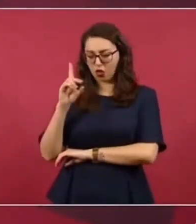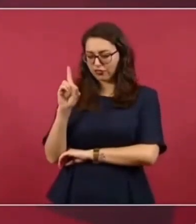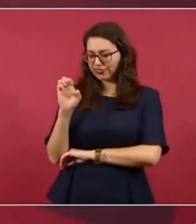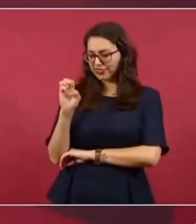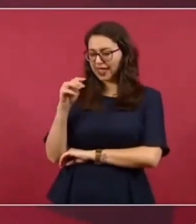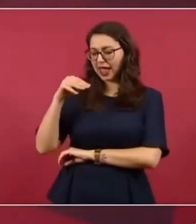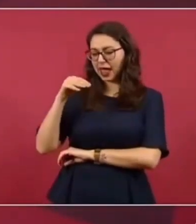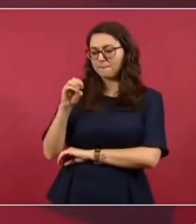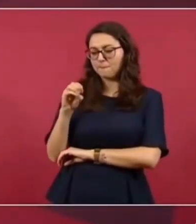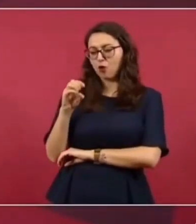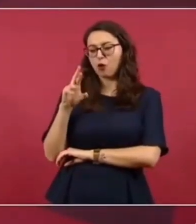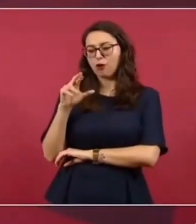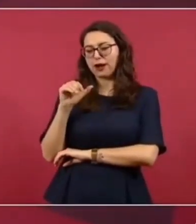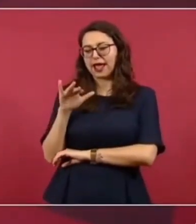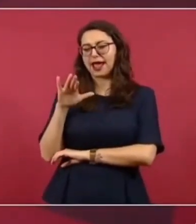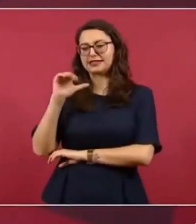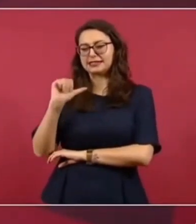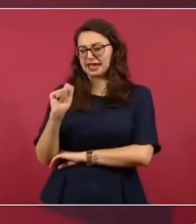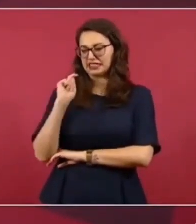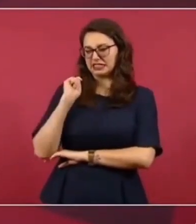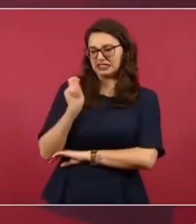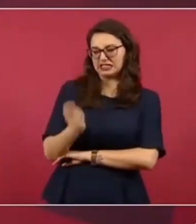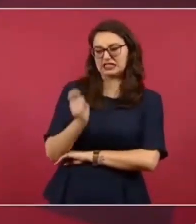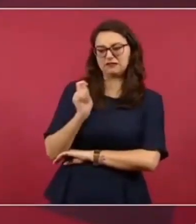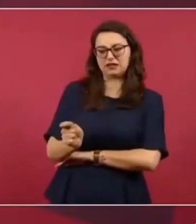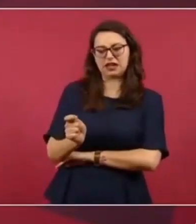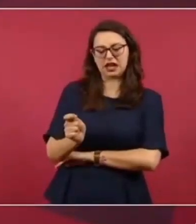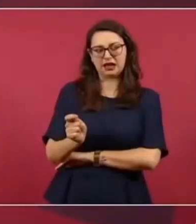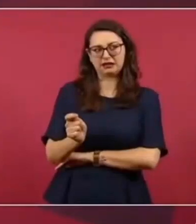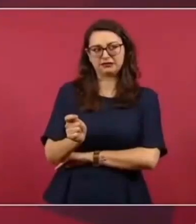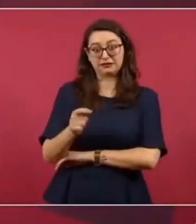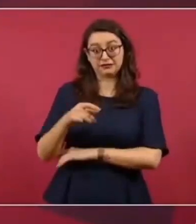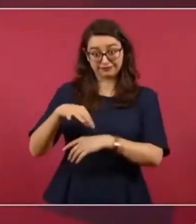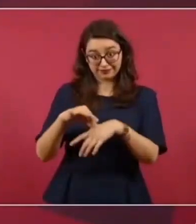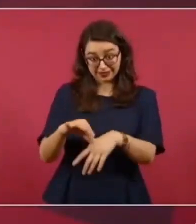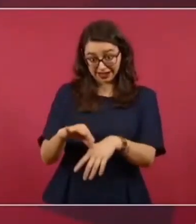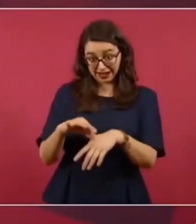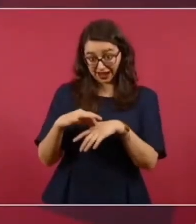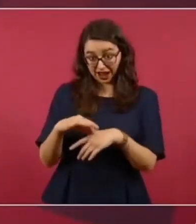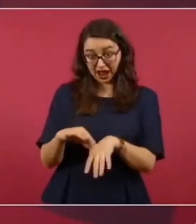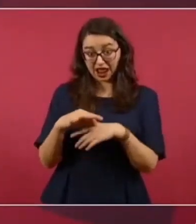de la palabra y su alcance, ¿no? Real.